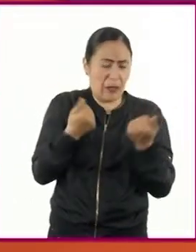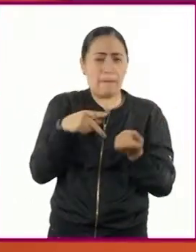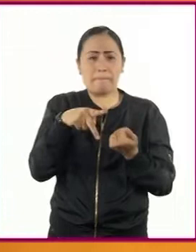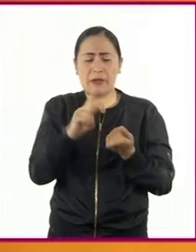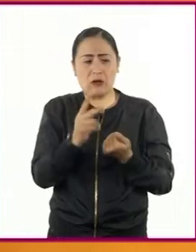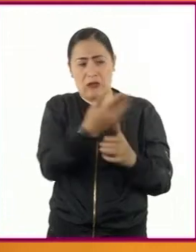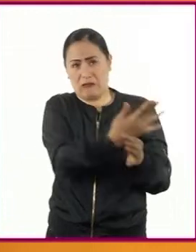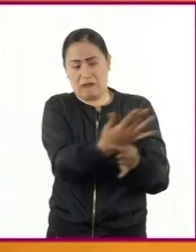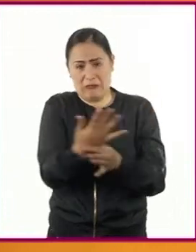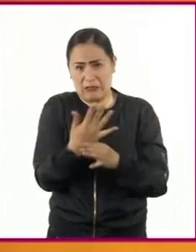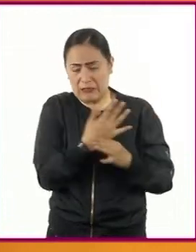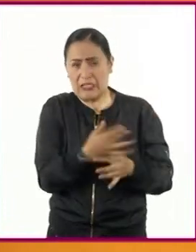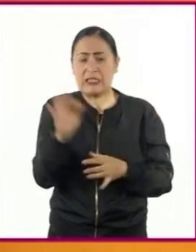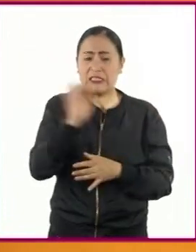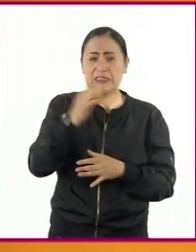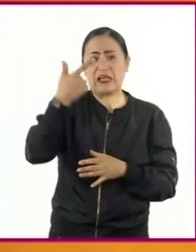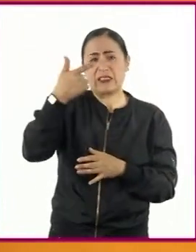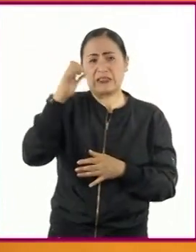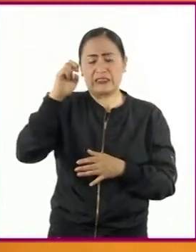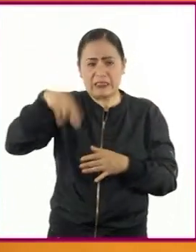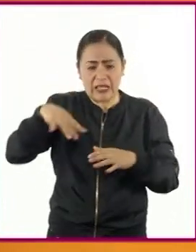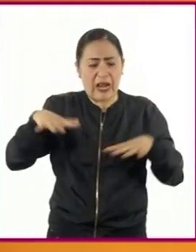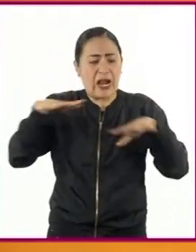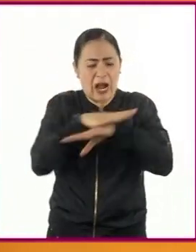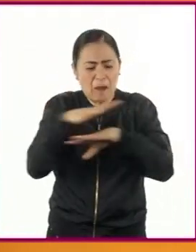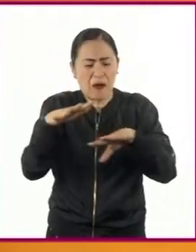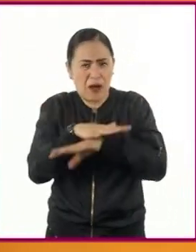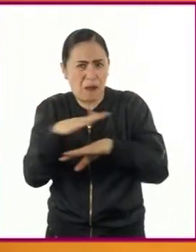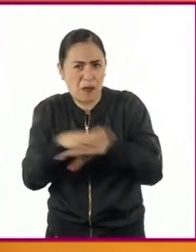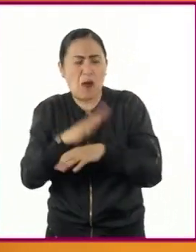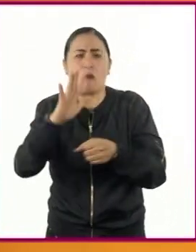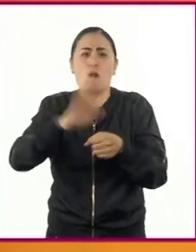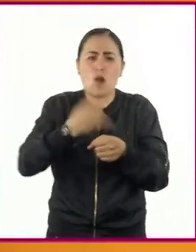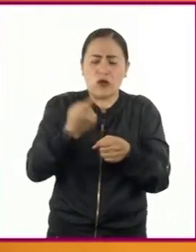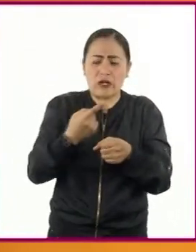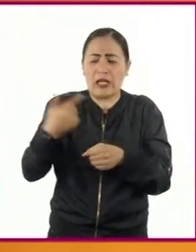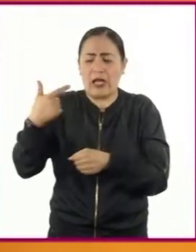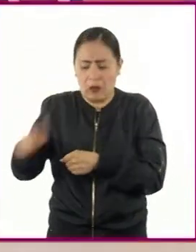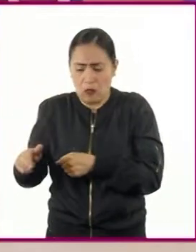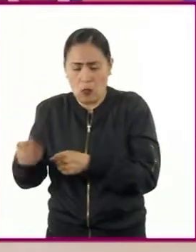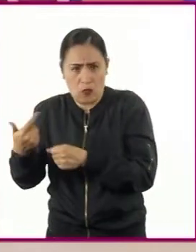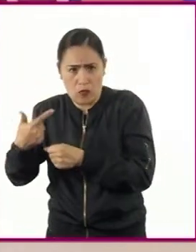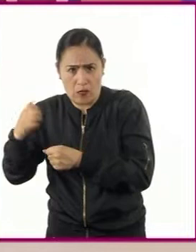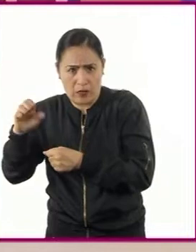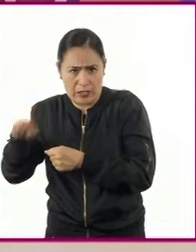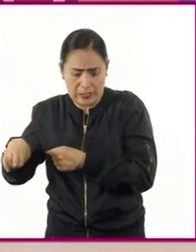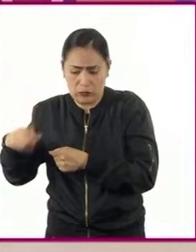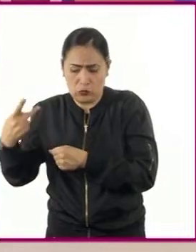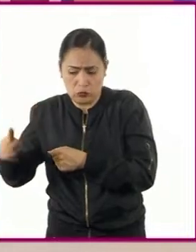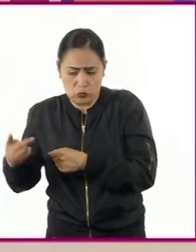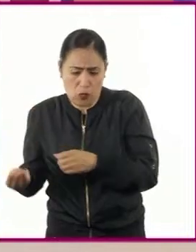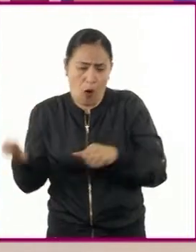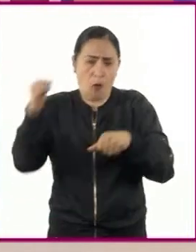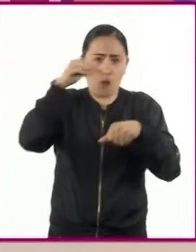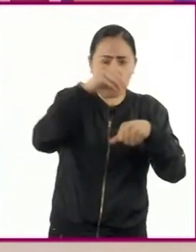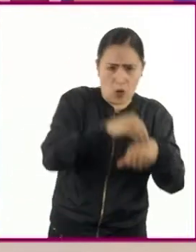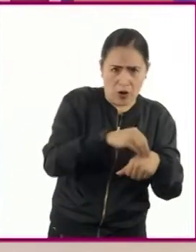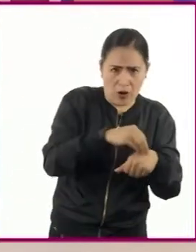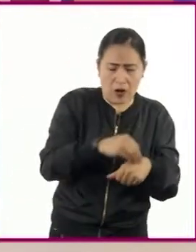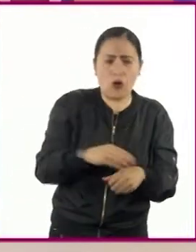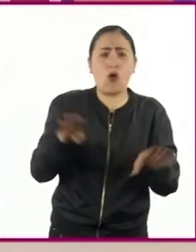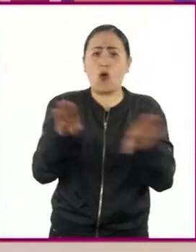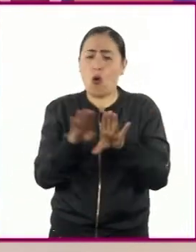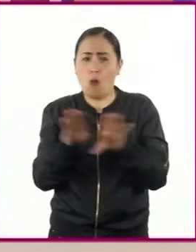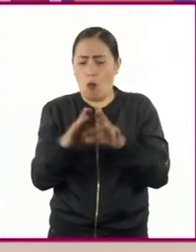modificados o transgénicos se debe a que se mueven genes de una especie a otra, únicamente con la intervención del